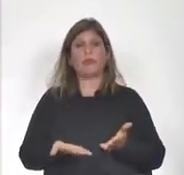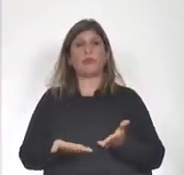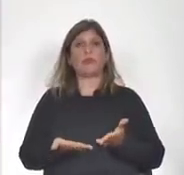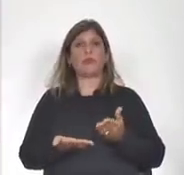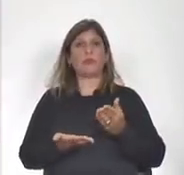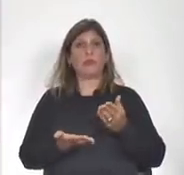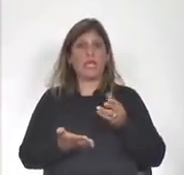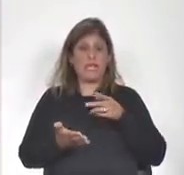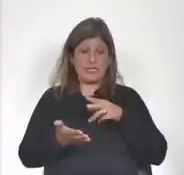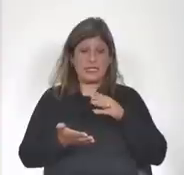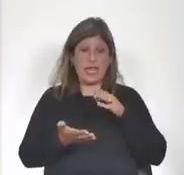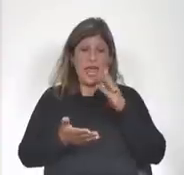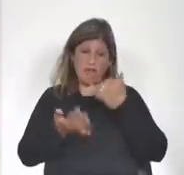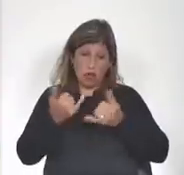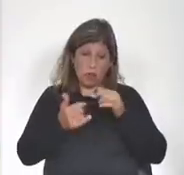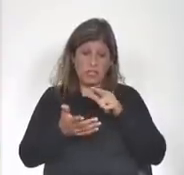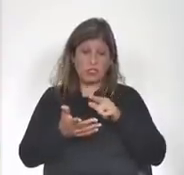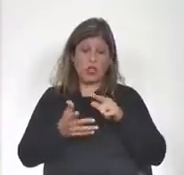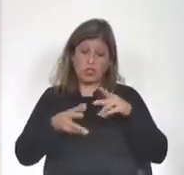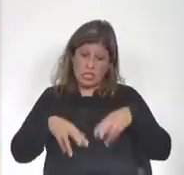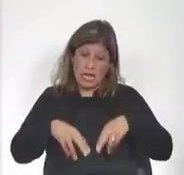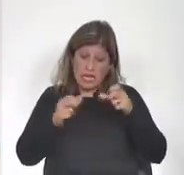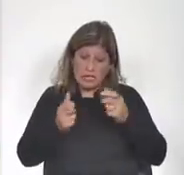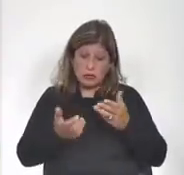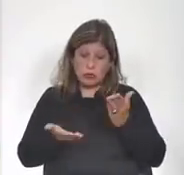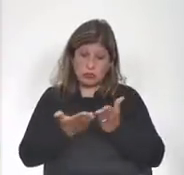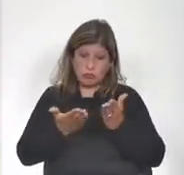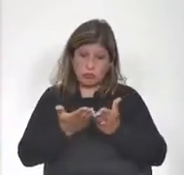expediente esa información si la analizó